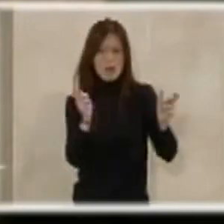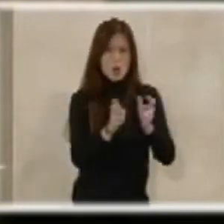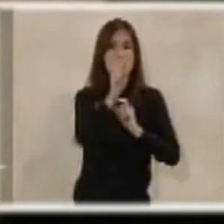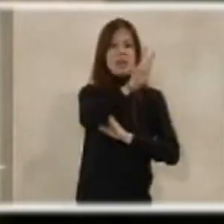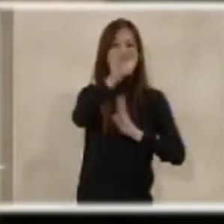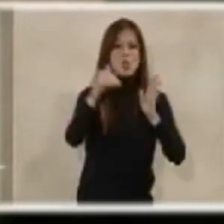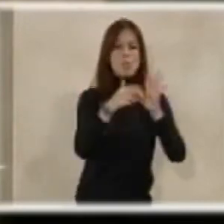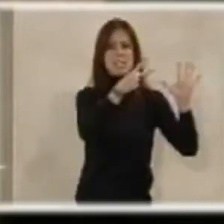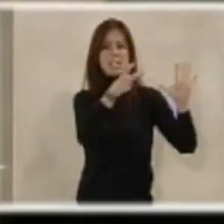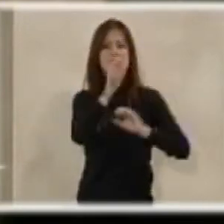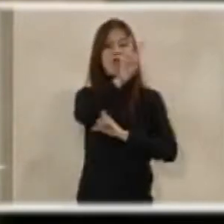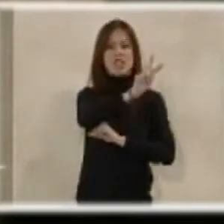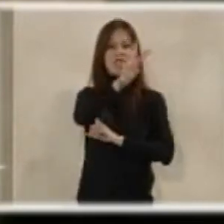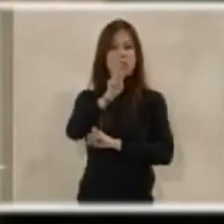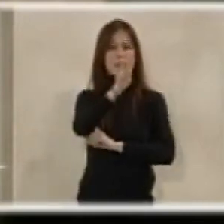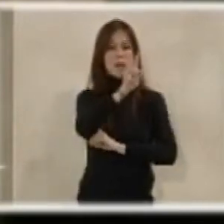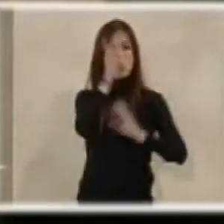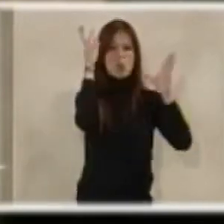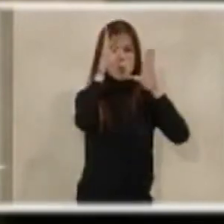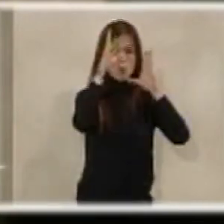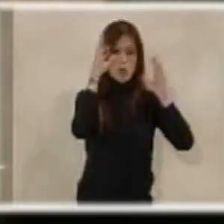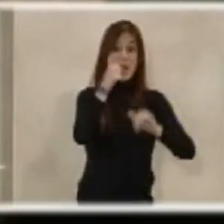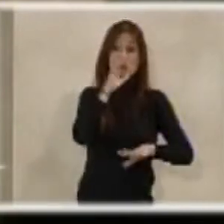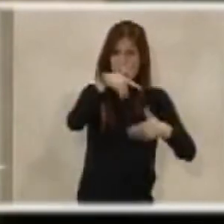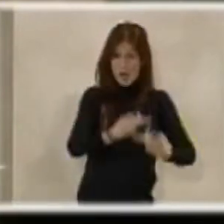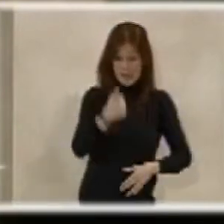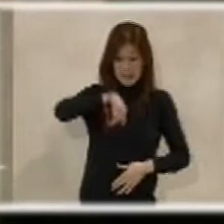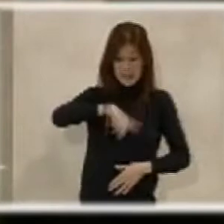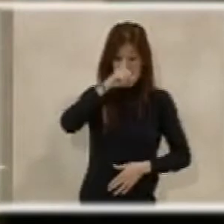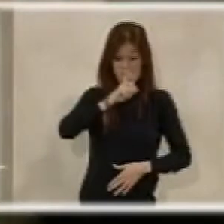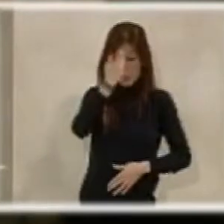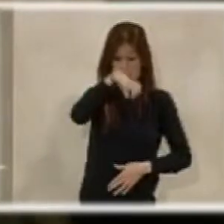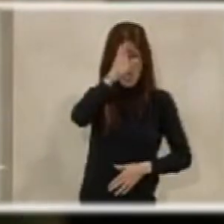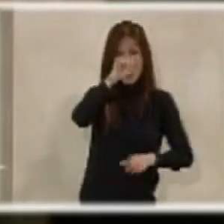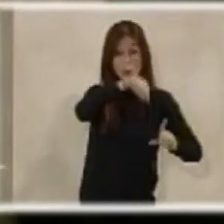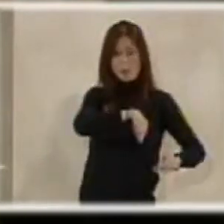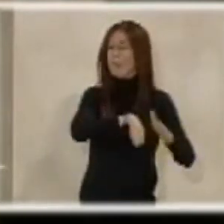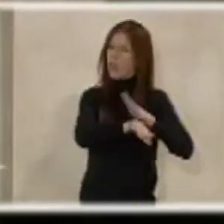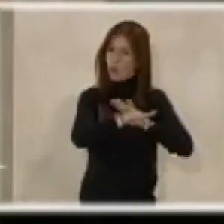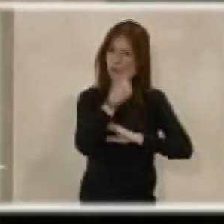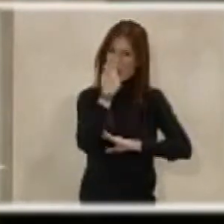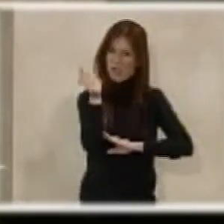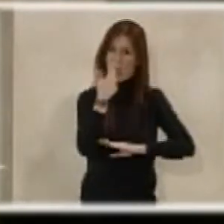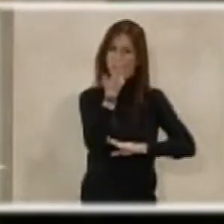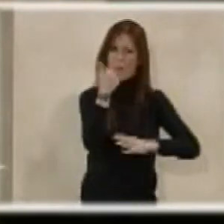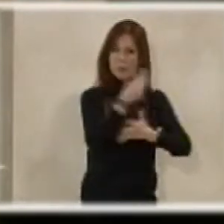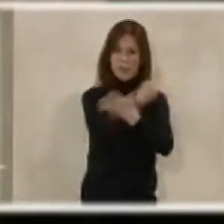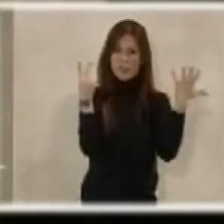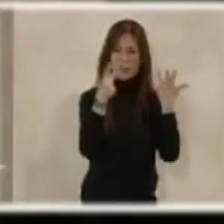25.723 efectivos a fecha de enero de este año, perdón, del año 2017.